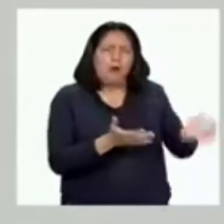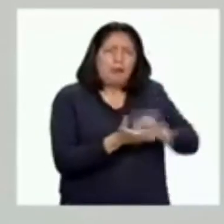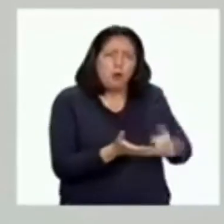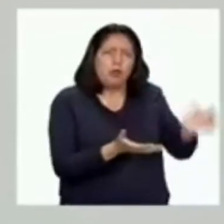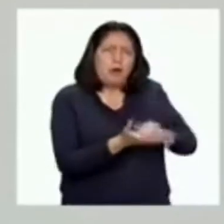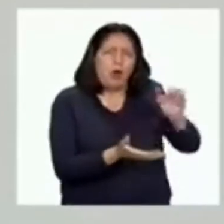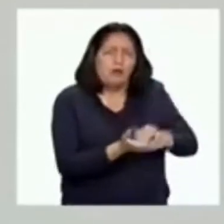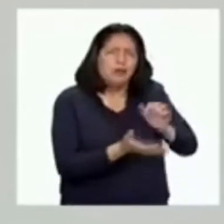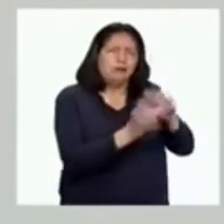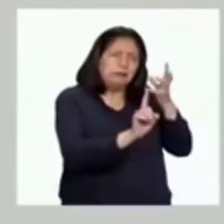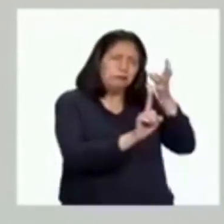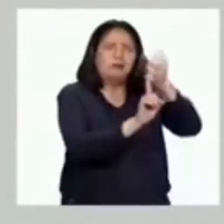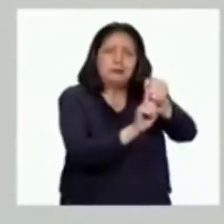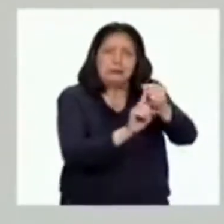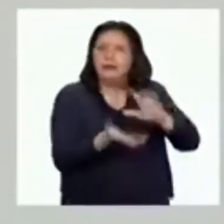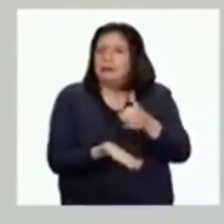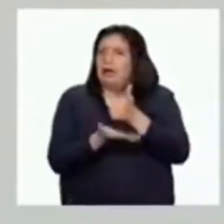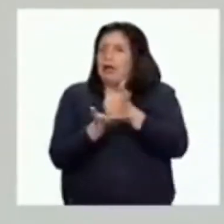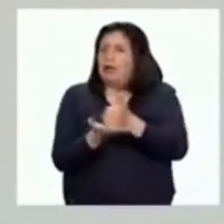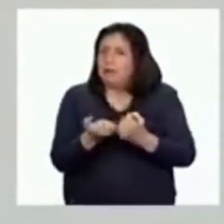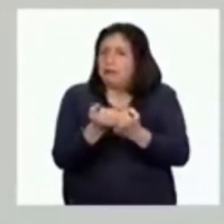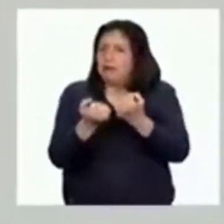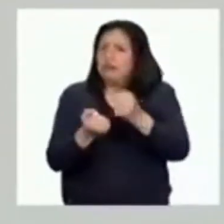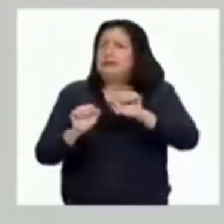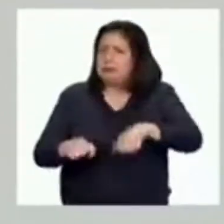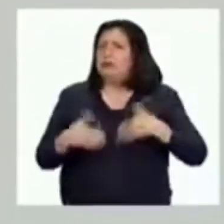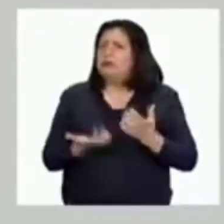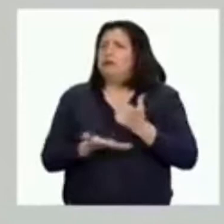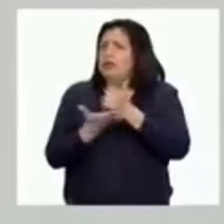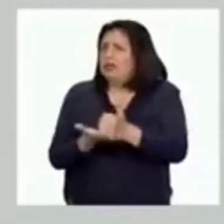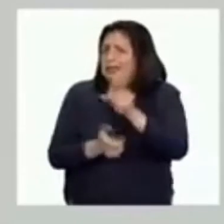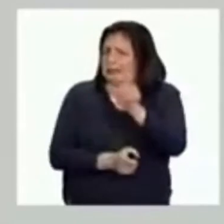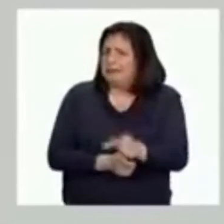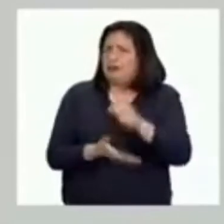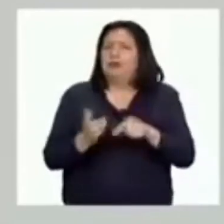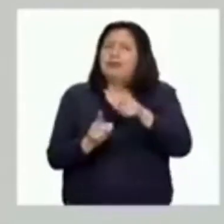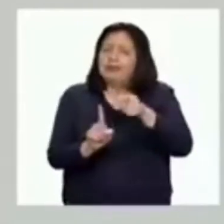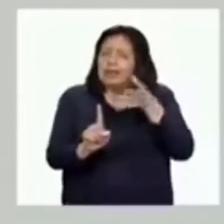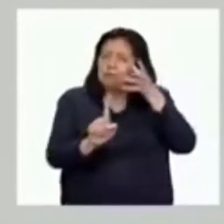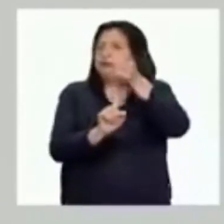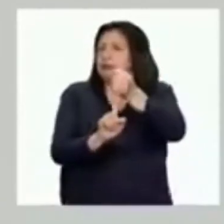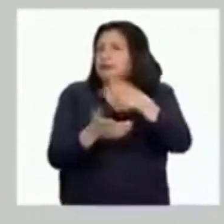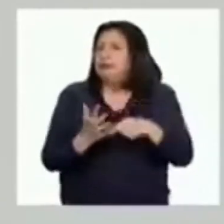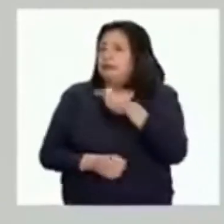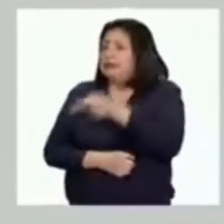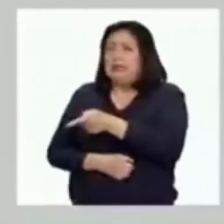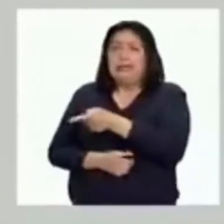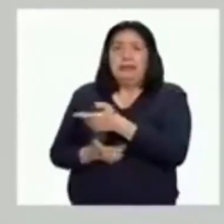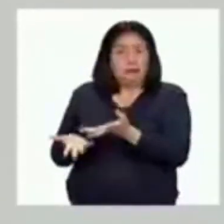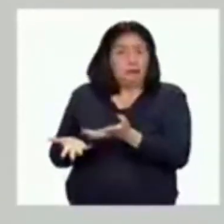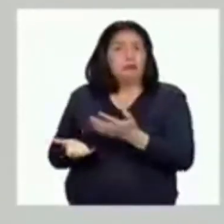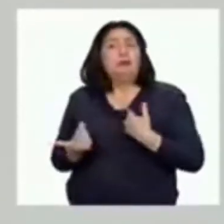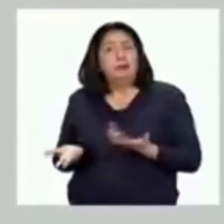nuestros sueños. Y si somos solidarios y solidarias, podemos ayudar a las demás personas a lograr también sus sueños. Mientras, seguimos con nosotros.